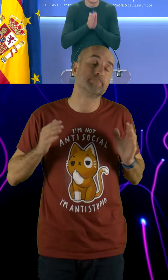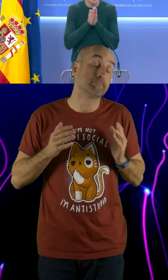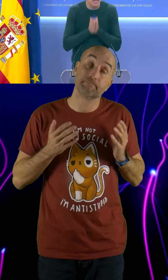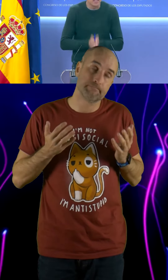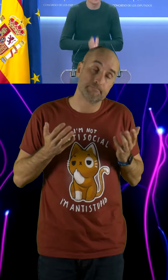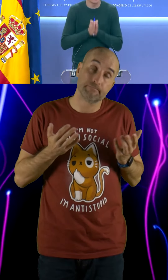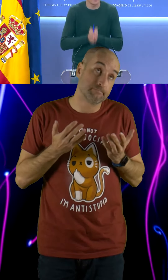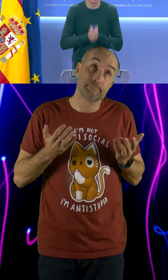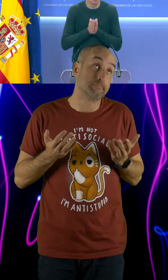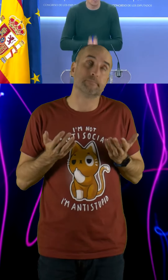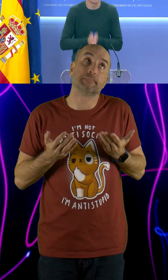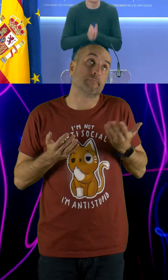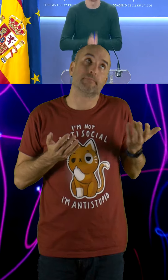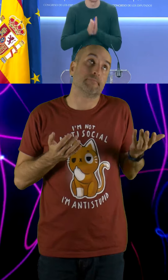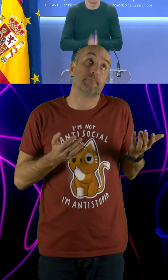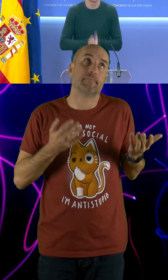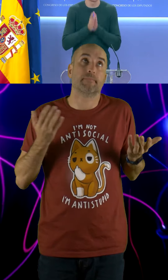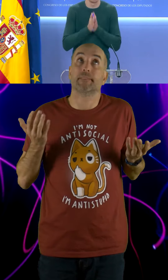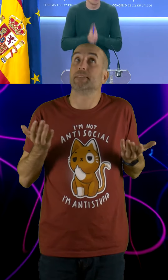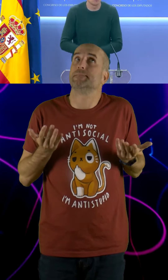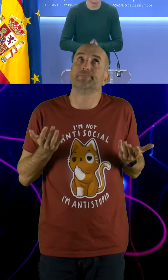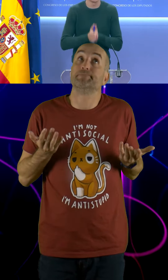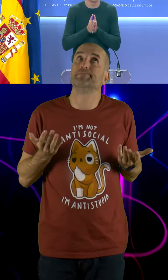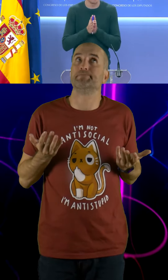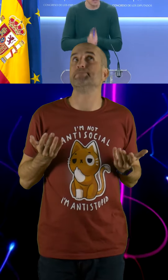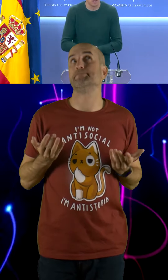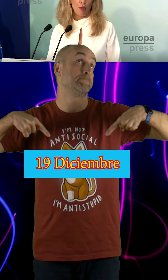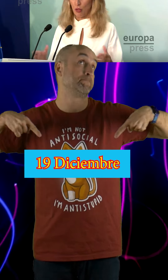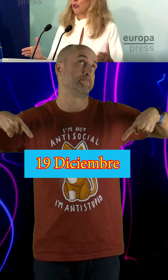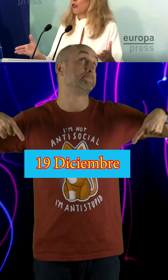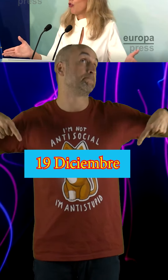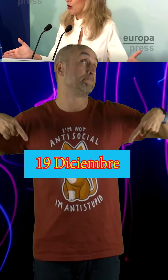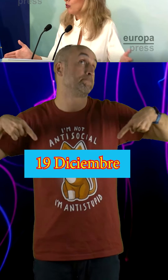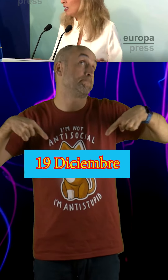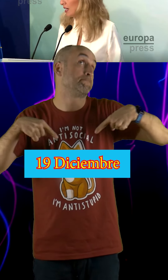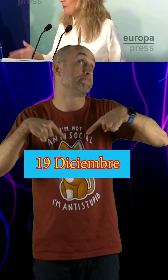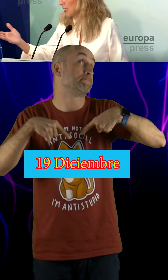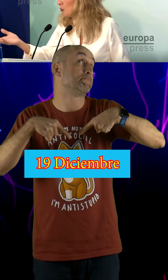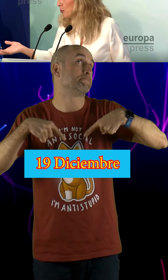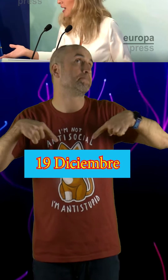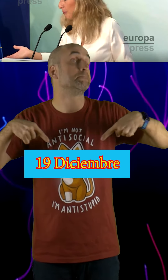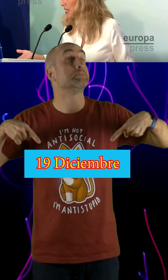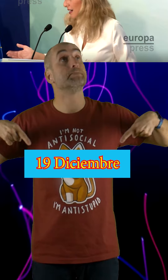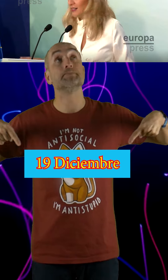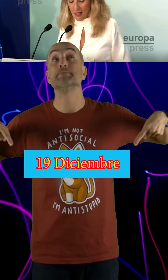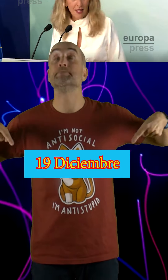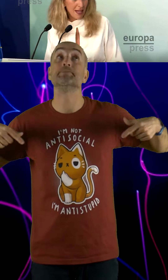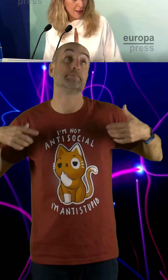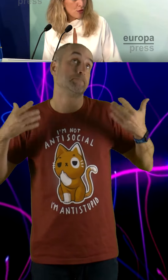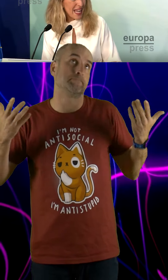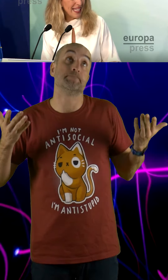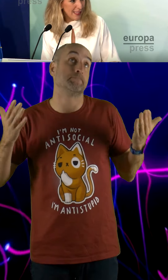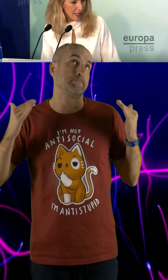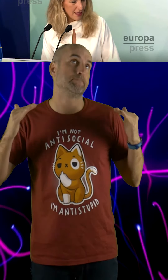igual. En las crisis, tratar por igual a quienes son desiguales es injusto y es ineficaz. Por tanto, es lógico que el Partido Popular pida que